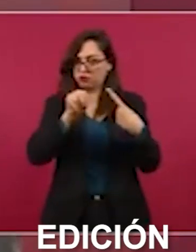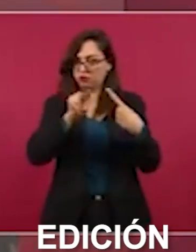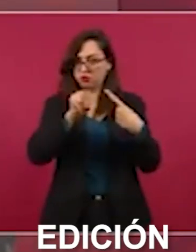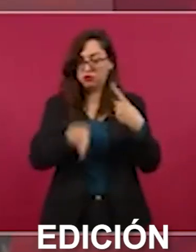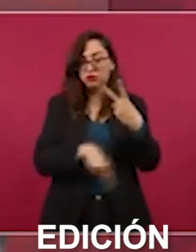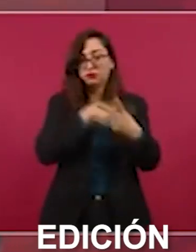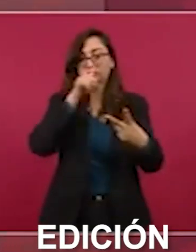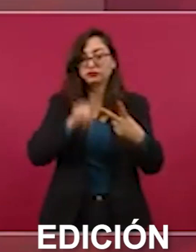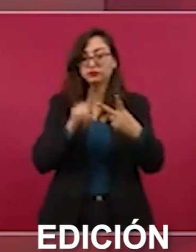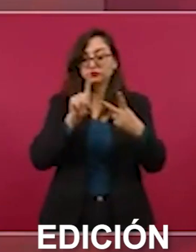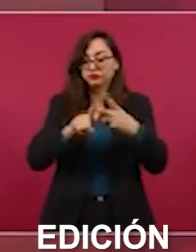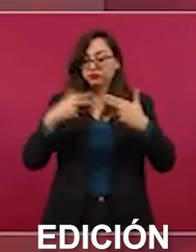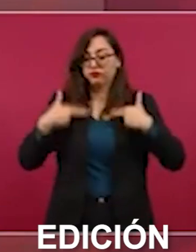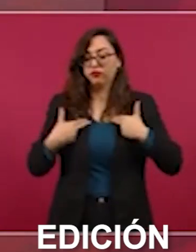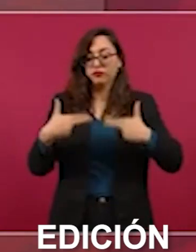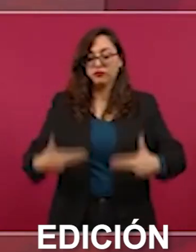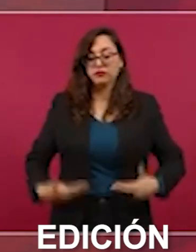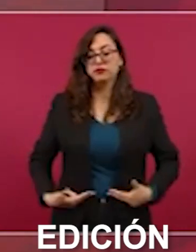humanos